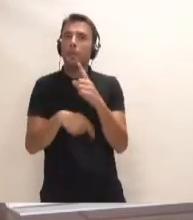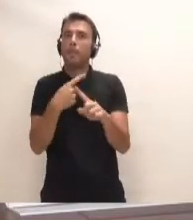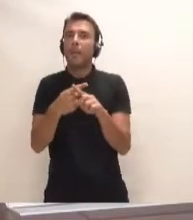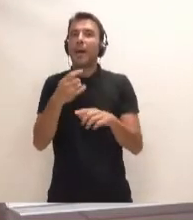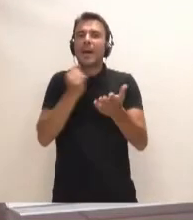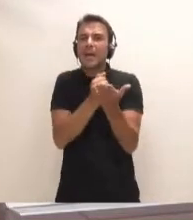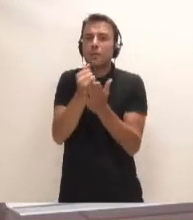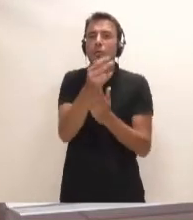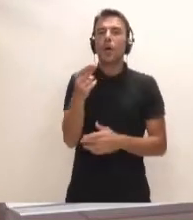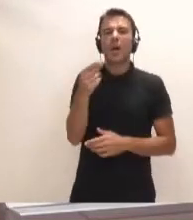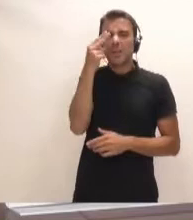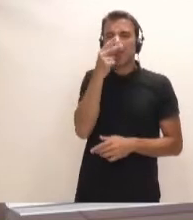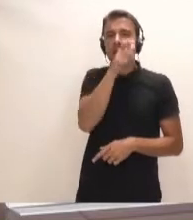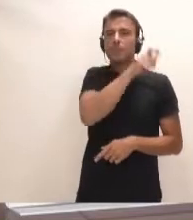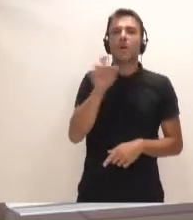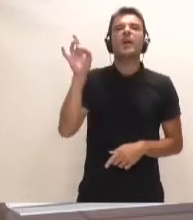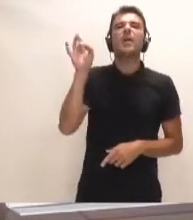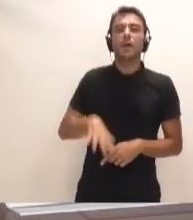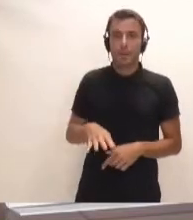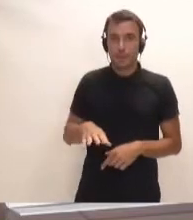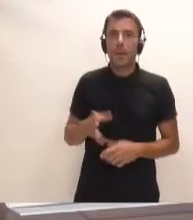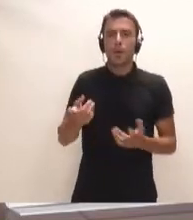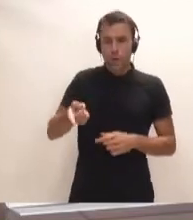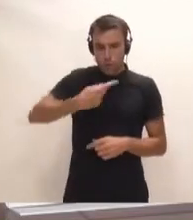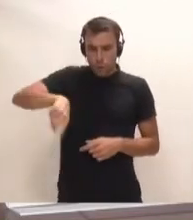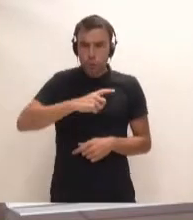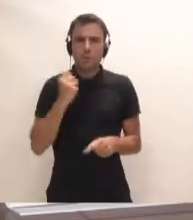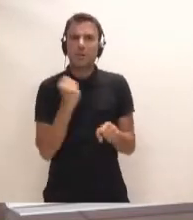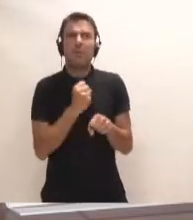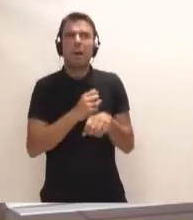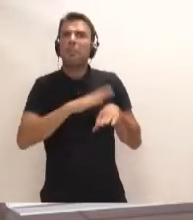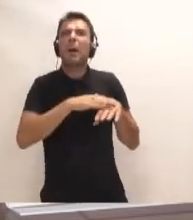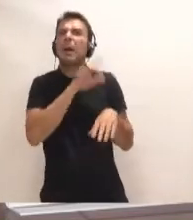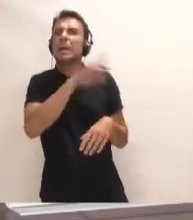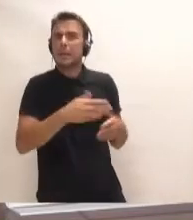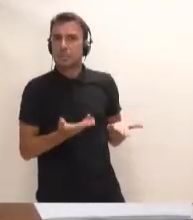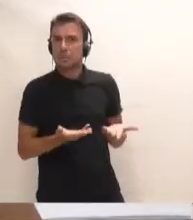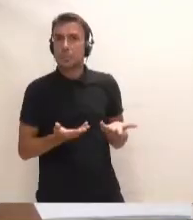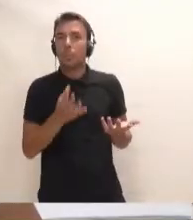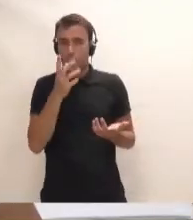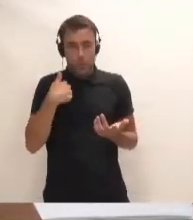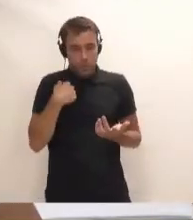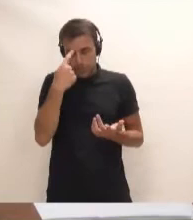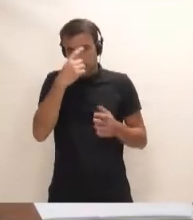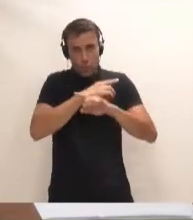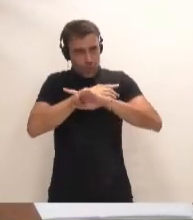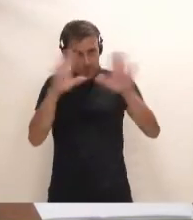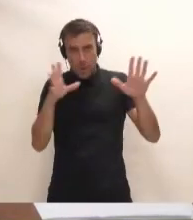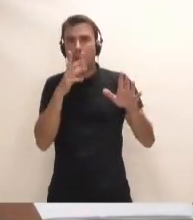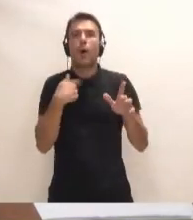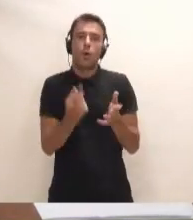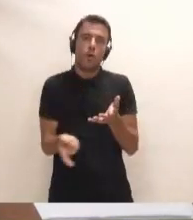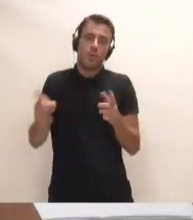en guía de Isora. Y para qué, para quiénes estamos trabajando en este momento. Porque lo que tenemos claro, y lo seguiré ahora